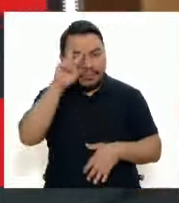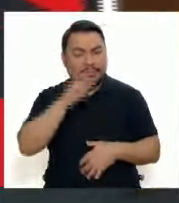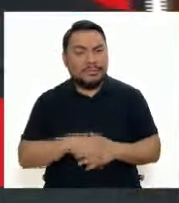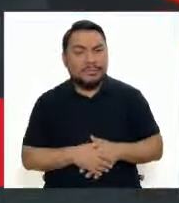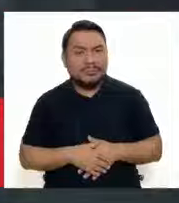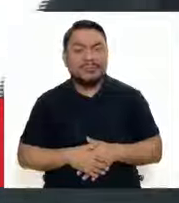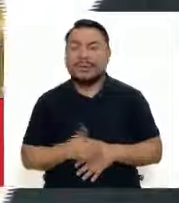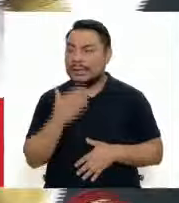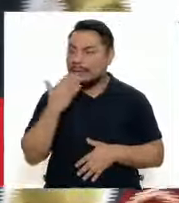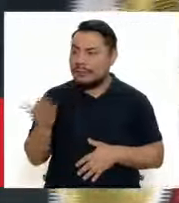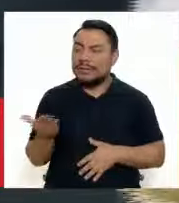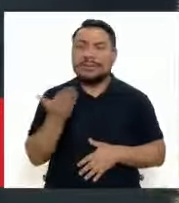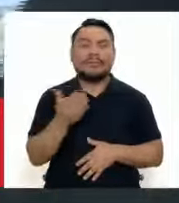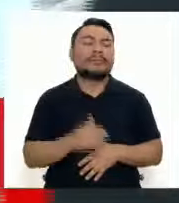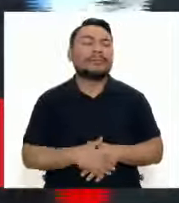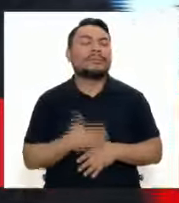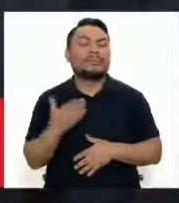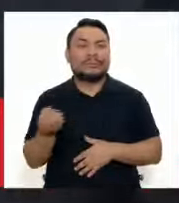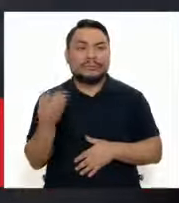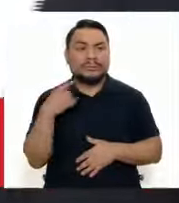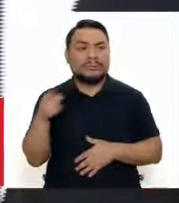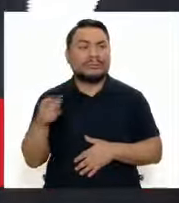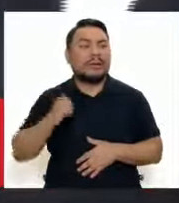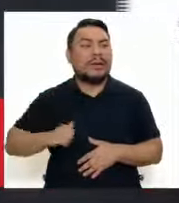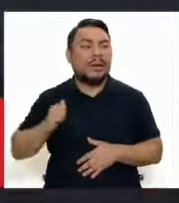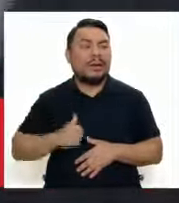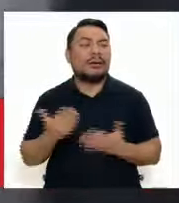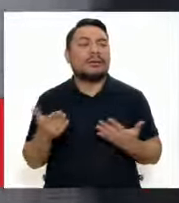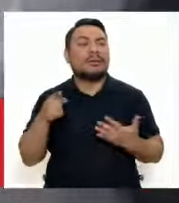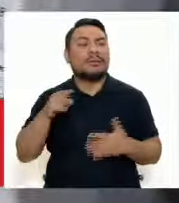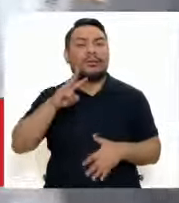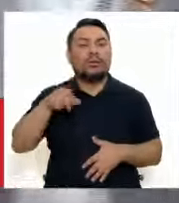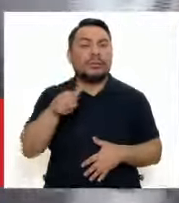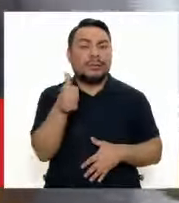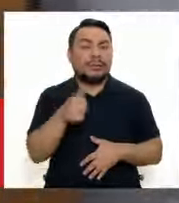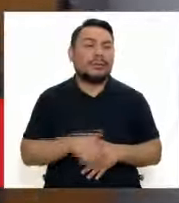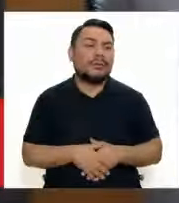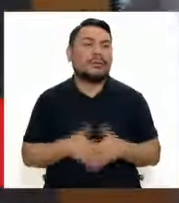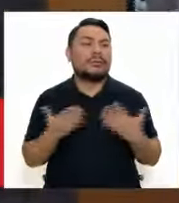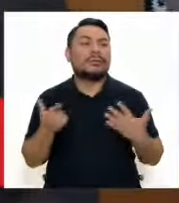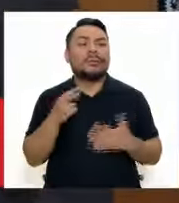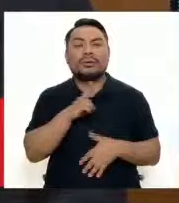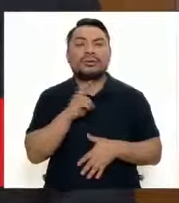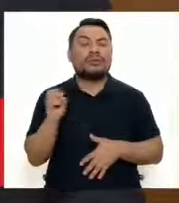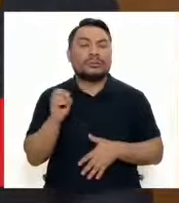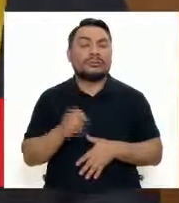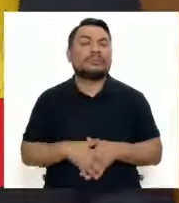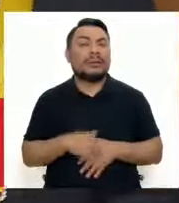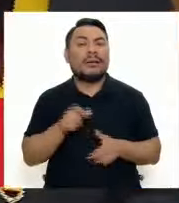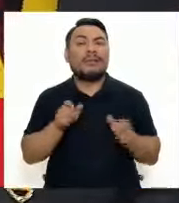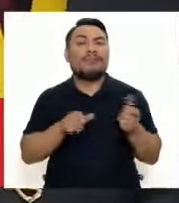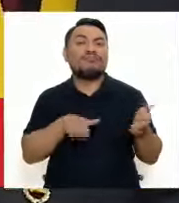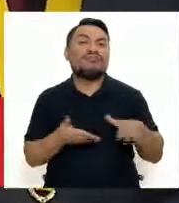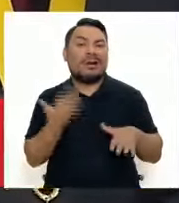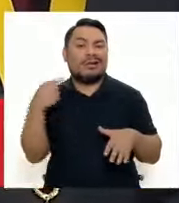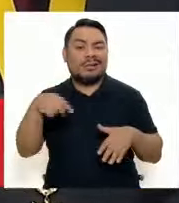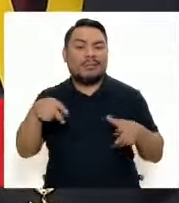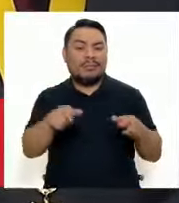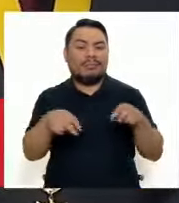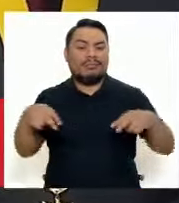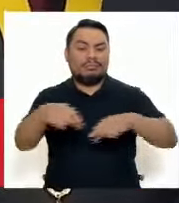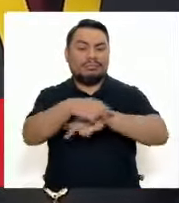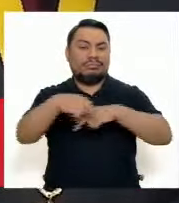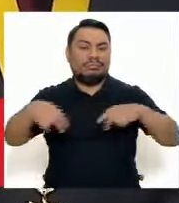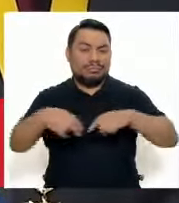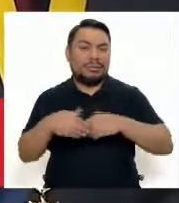gracias, señor alcalde, muchas gracias, señor ministro. Lo que ha señalado el alcalde es que desde 2010 aproximadamente 200 vidas se perdieron en ese tramo de la